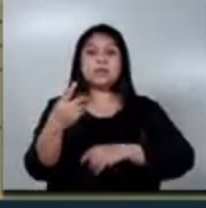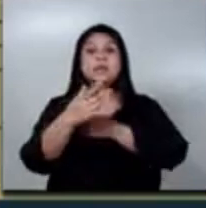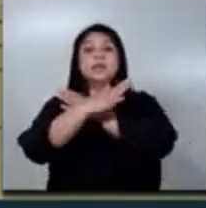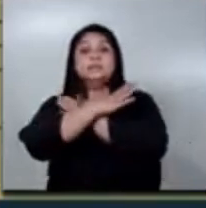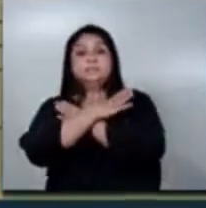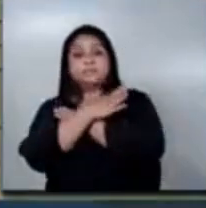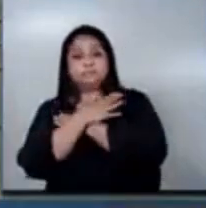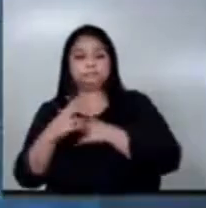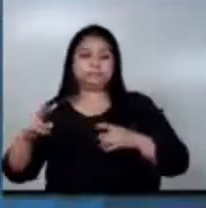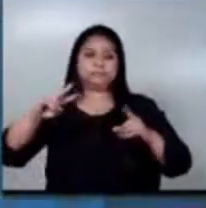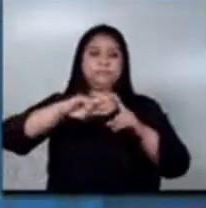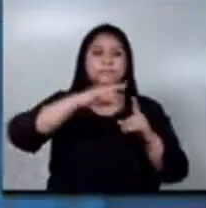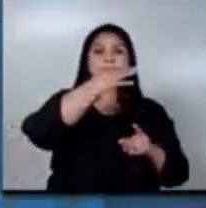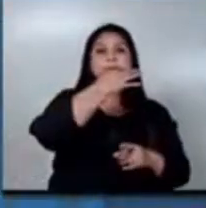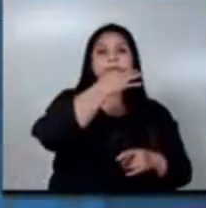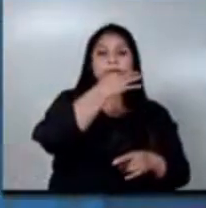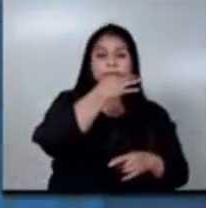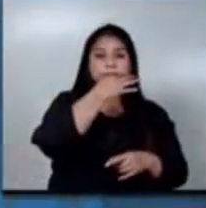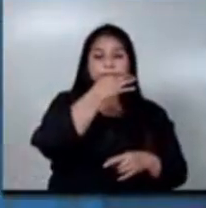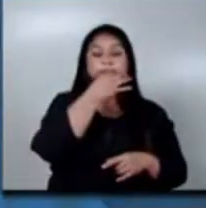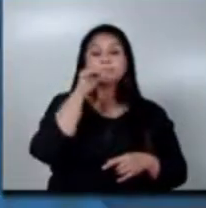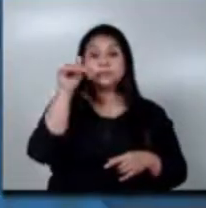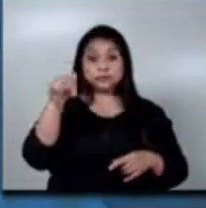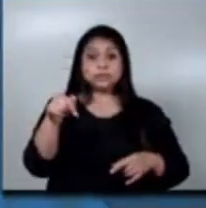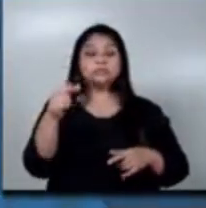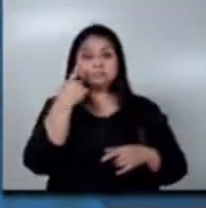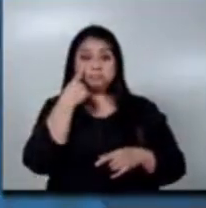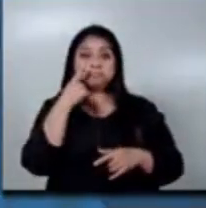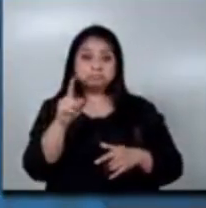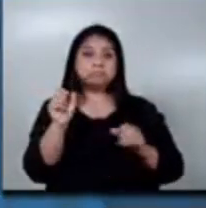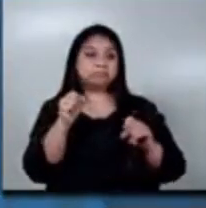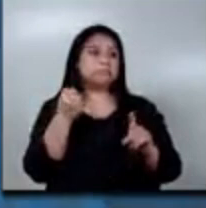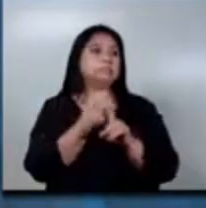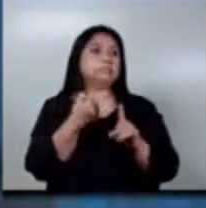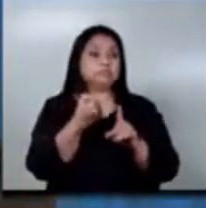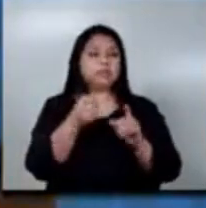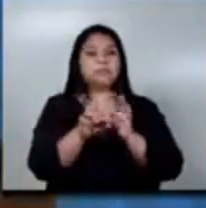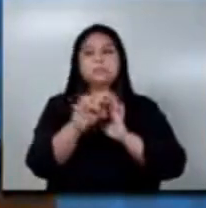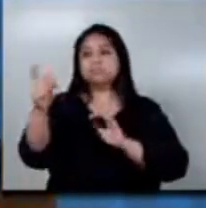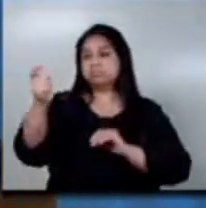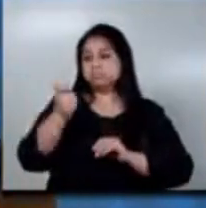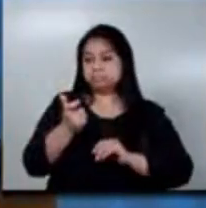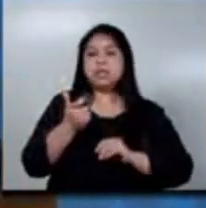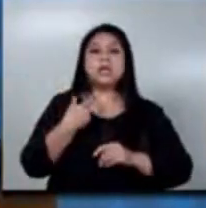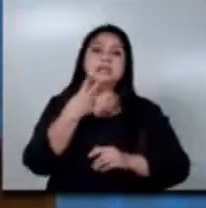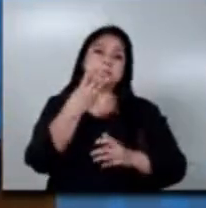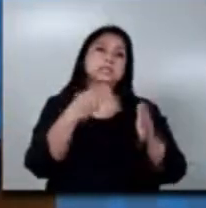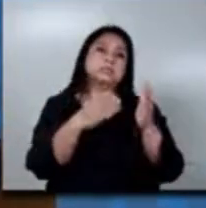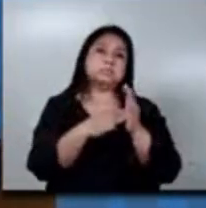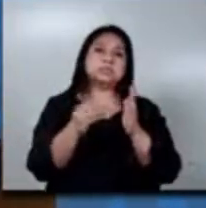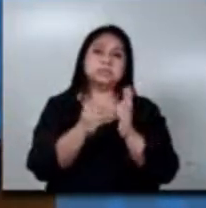al mes de agosto y en esta temporada podrían tener una cobertura máxima hasta de 3.000 quetzales.